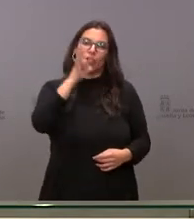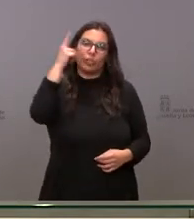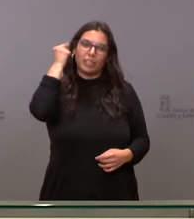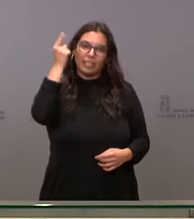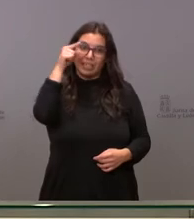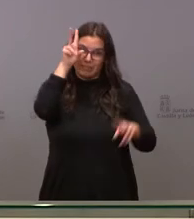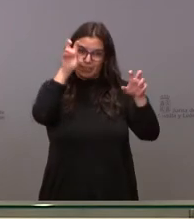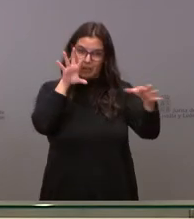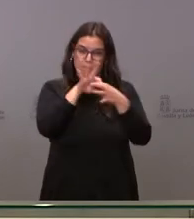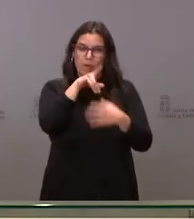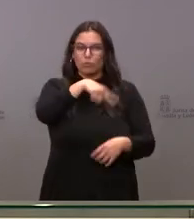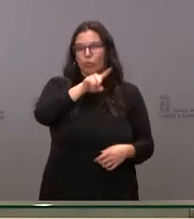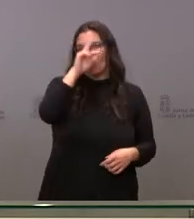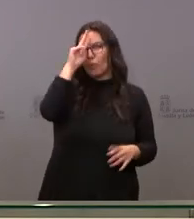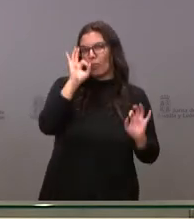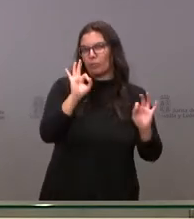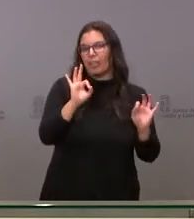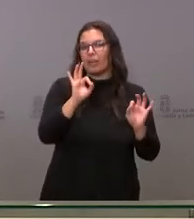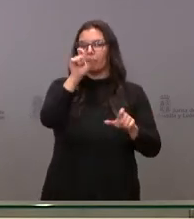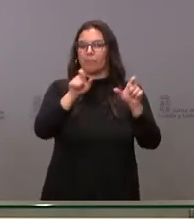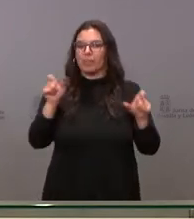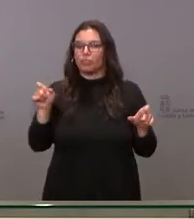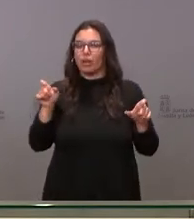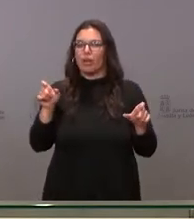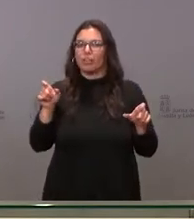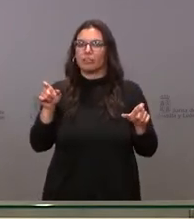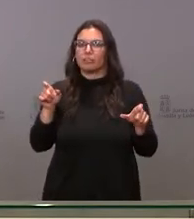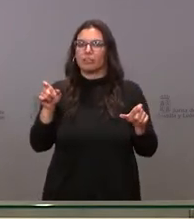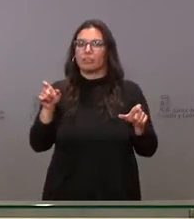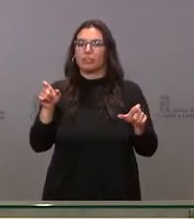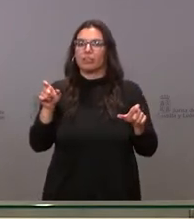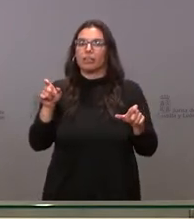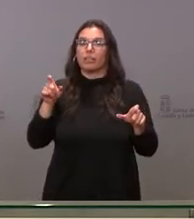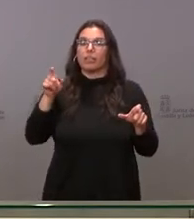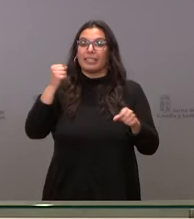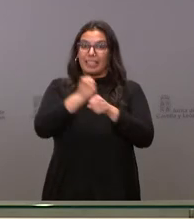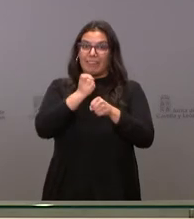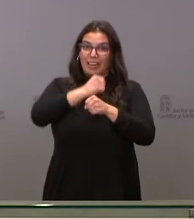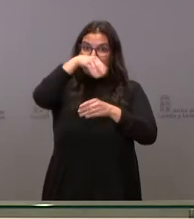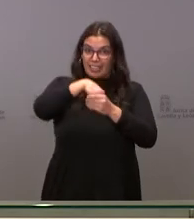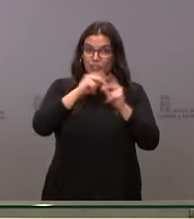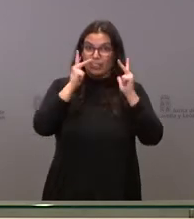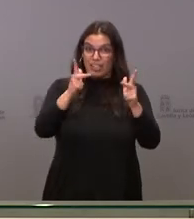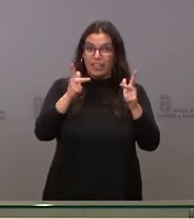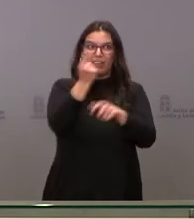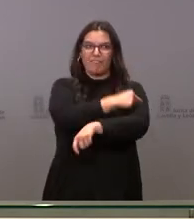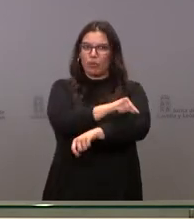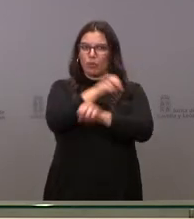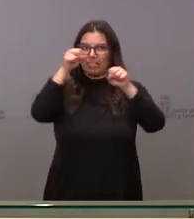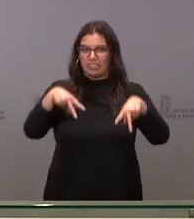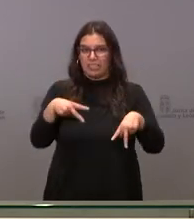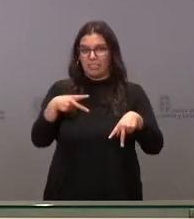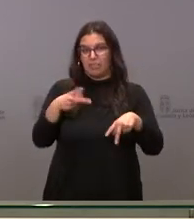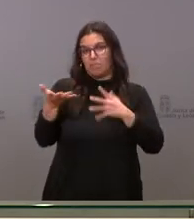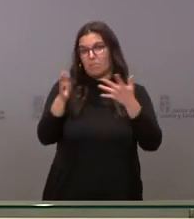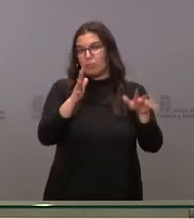si les preocupa especialmente el personal que no está vacunado, trabajadores de las residencias, más de 1.500, según la última